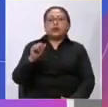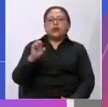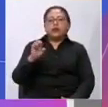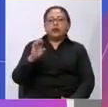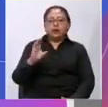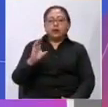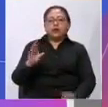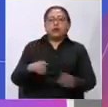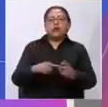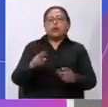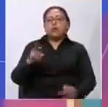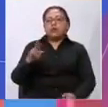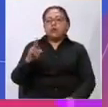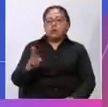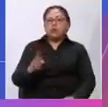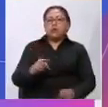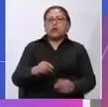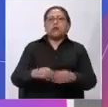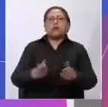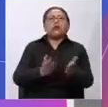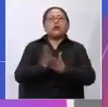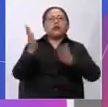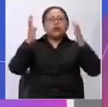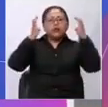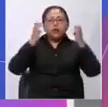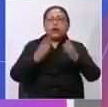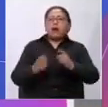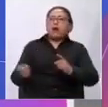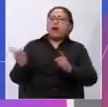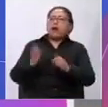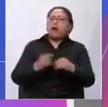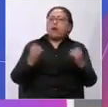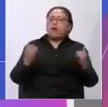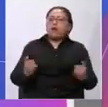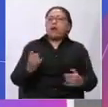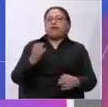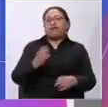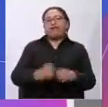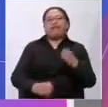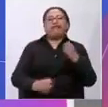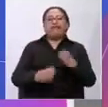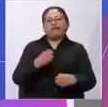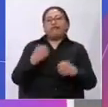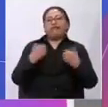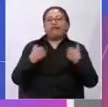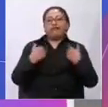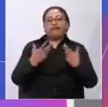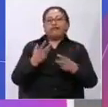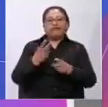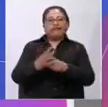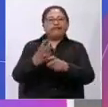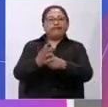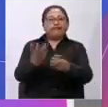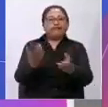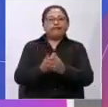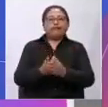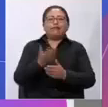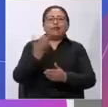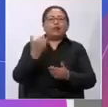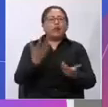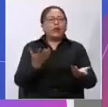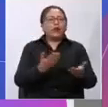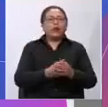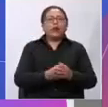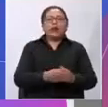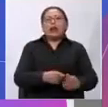Uru y el derecho a la educación hasta el día de hoy todavía tiene muchas dificultades para ser restablecido porque se encuentran en